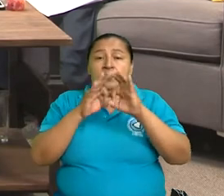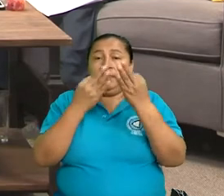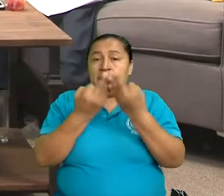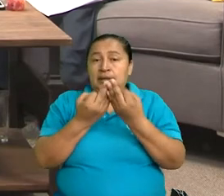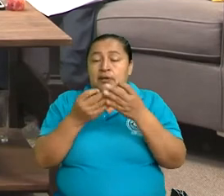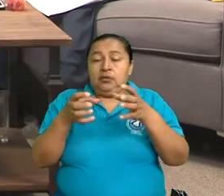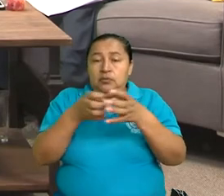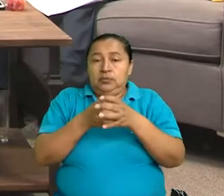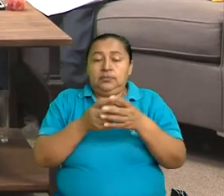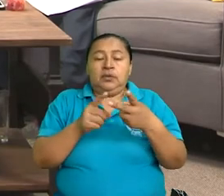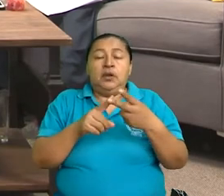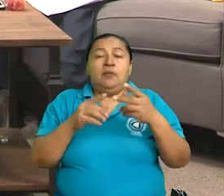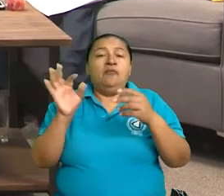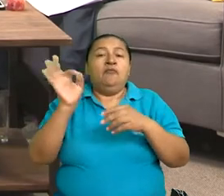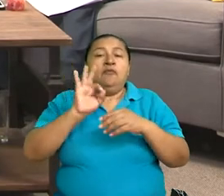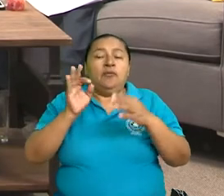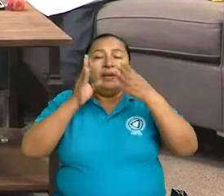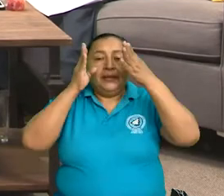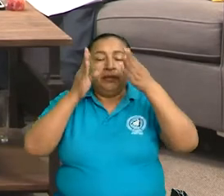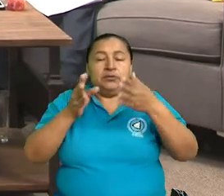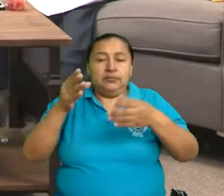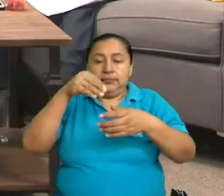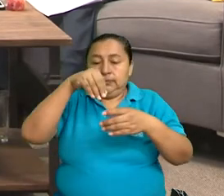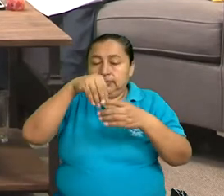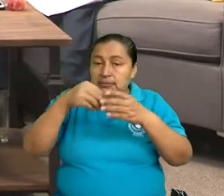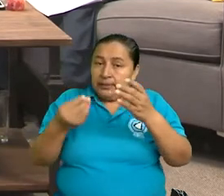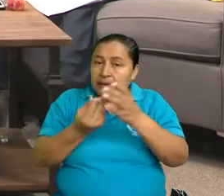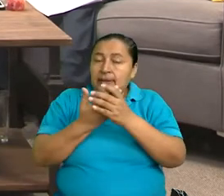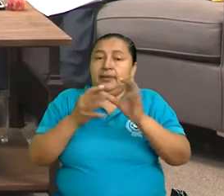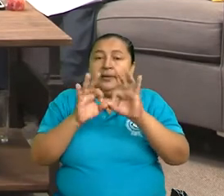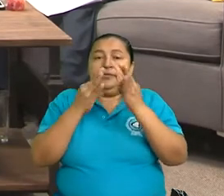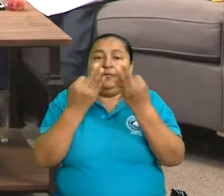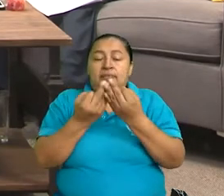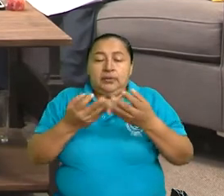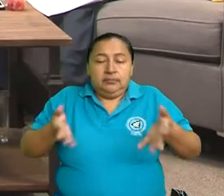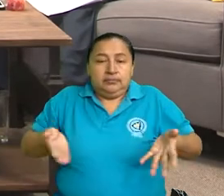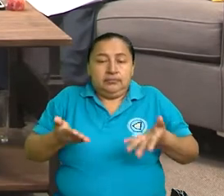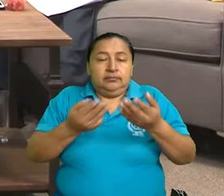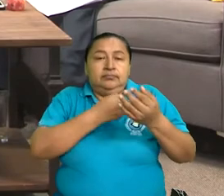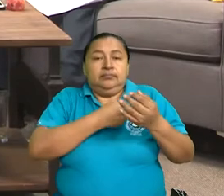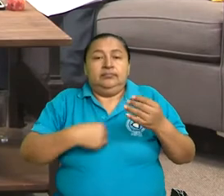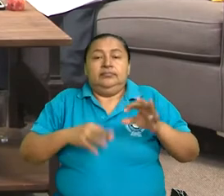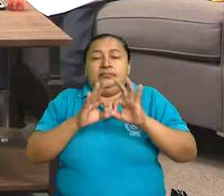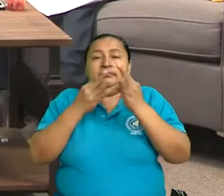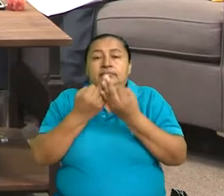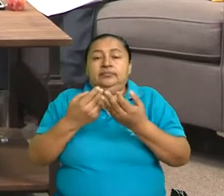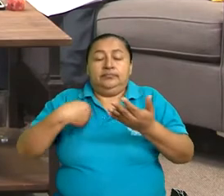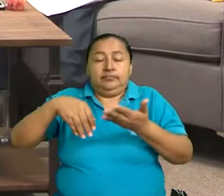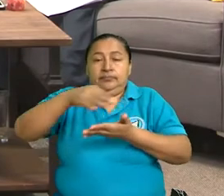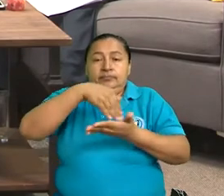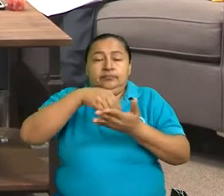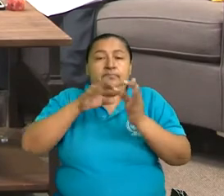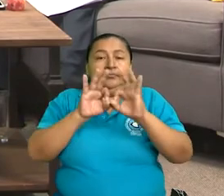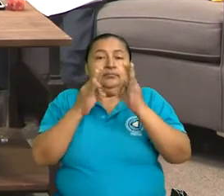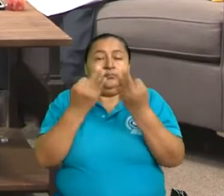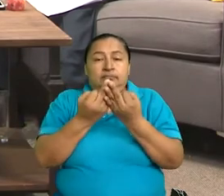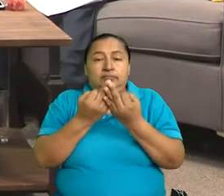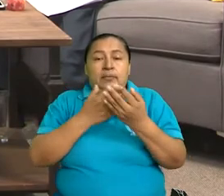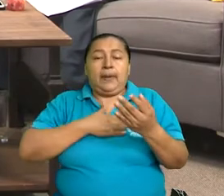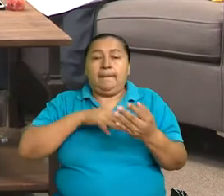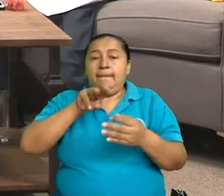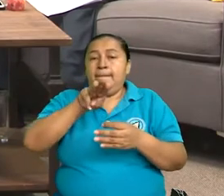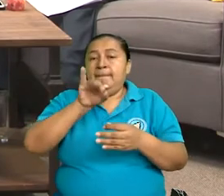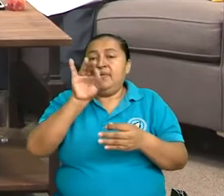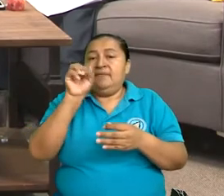modelo de atención integral de la familia que impulsa el Ministerio de la Familia, tiene como centro la familia. Y del MIFAN,